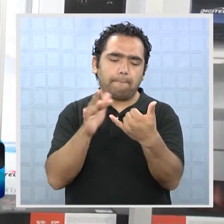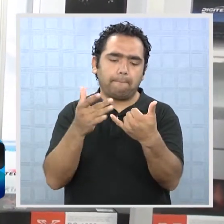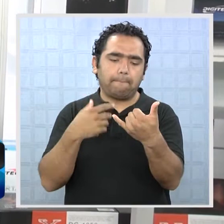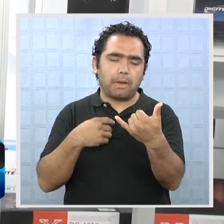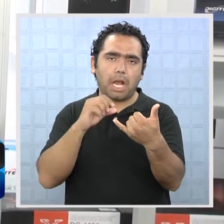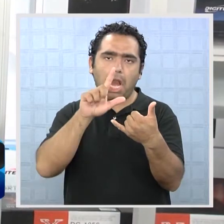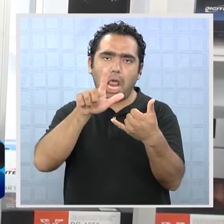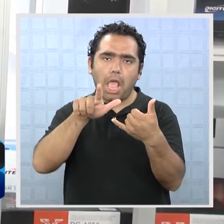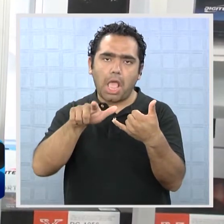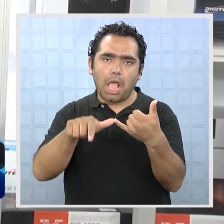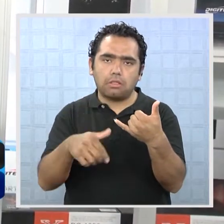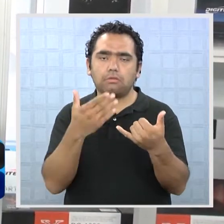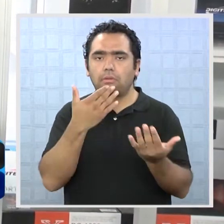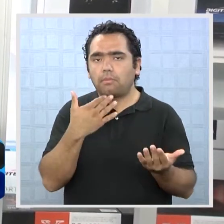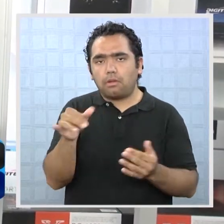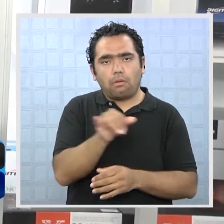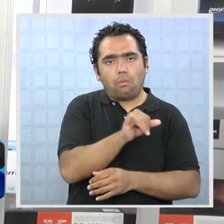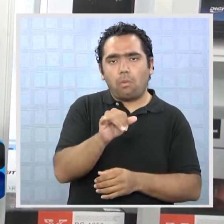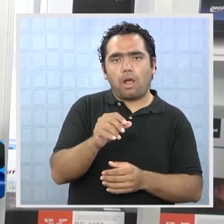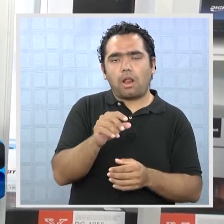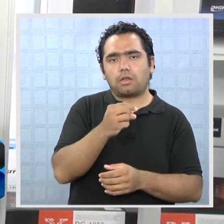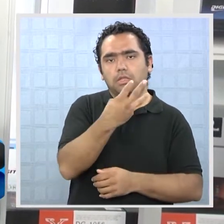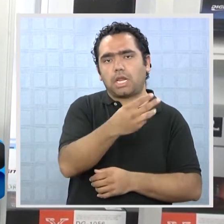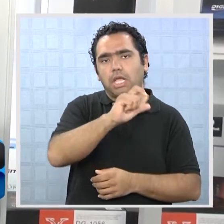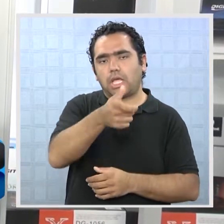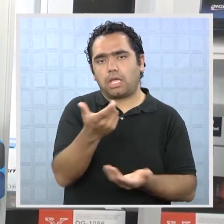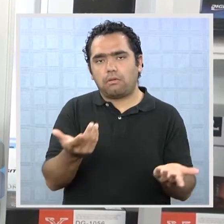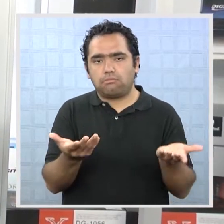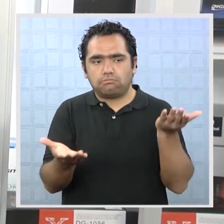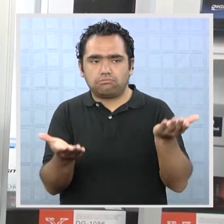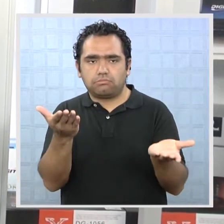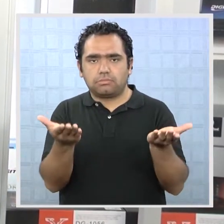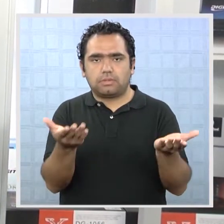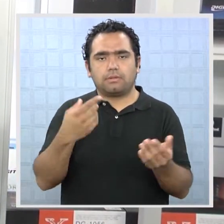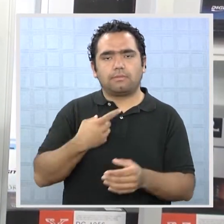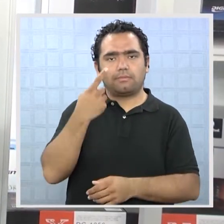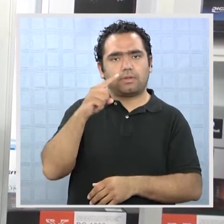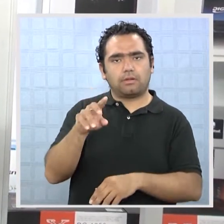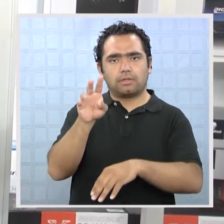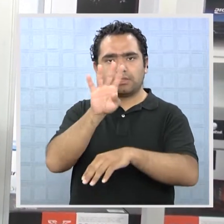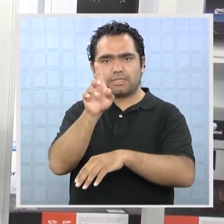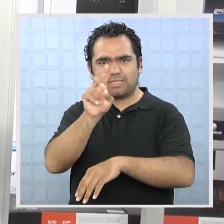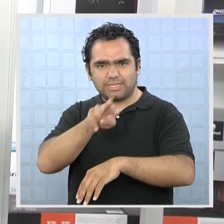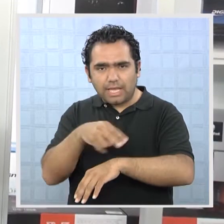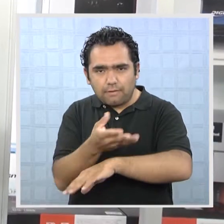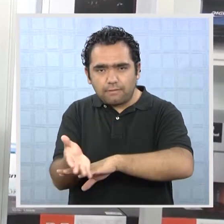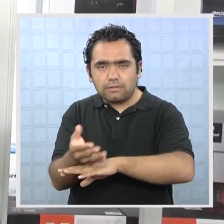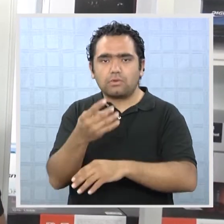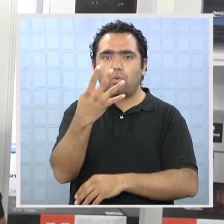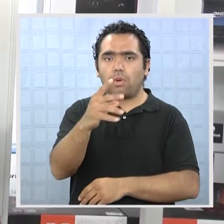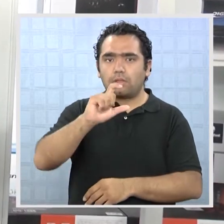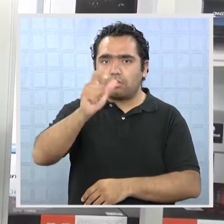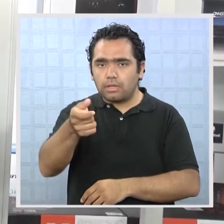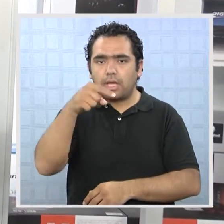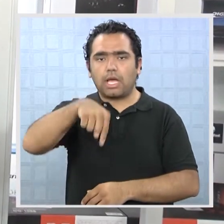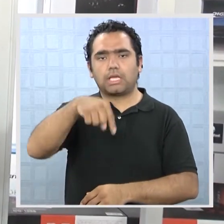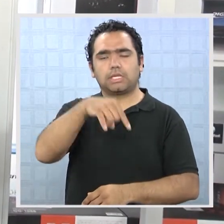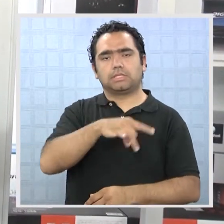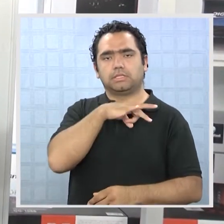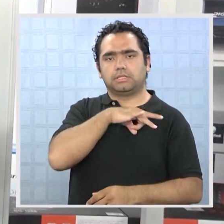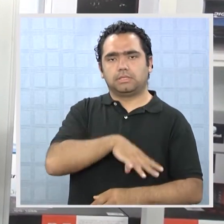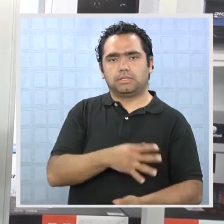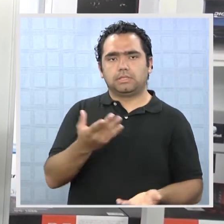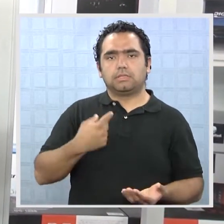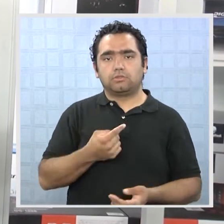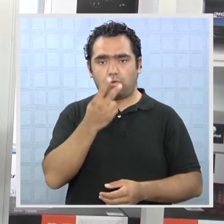buscando, podría. Además que en lo que se llama el servicio 4G, acá en Chile, según